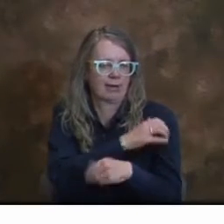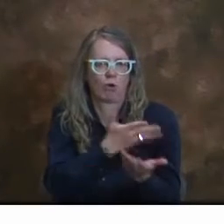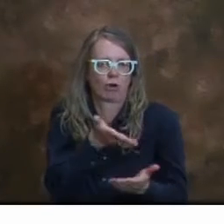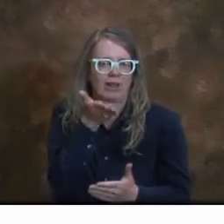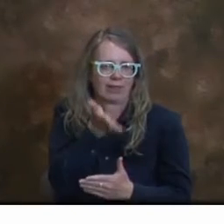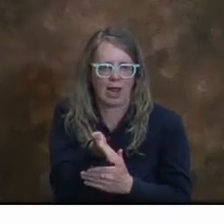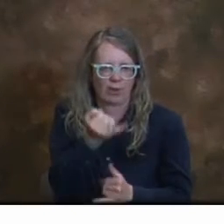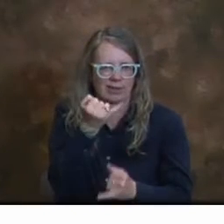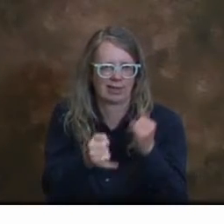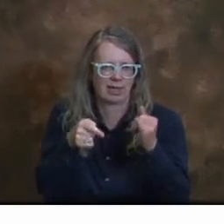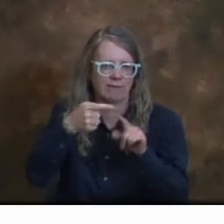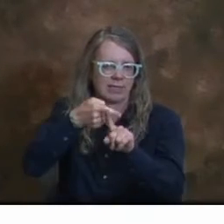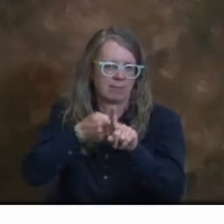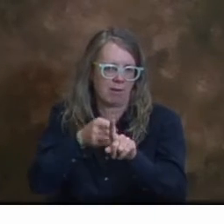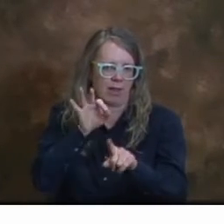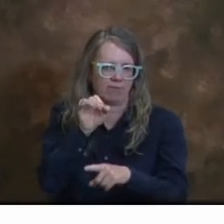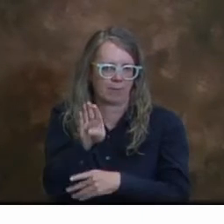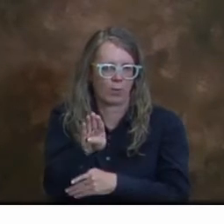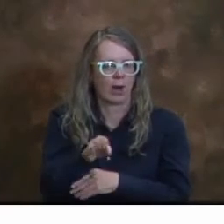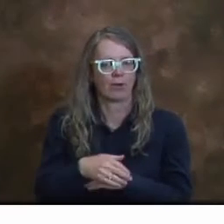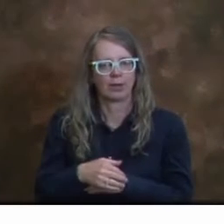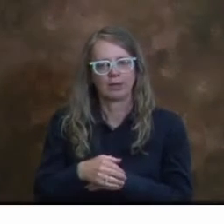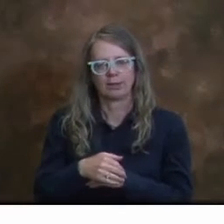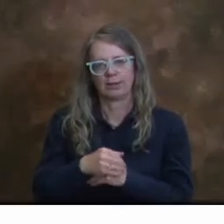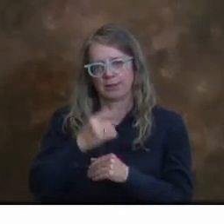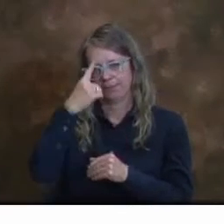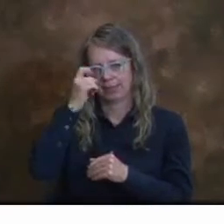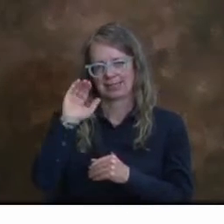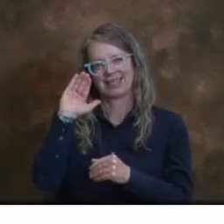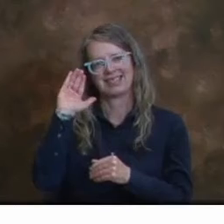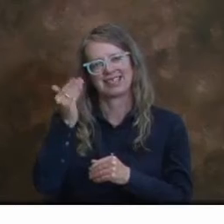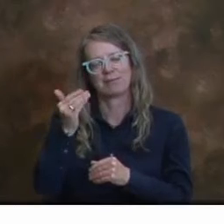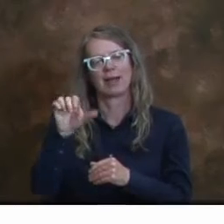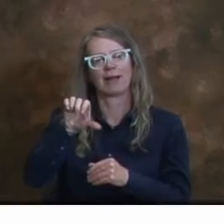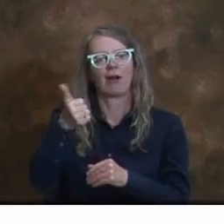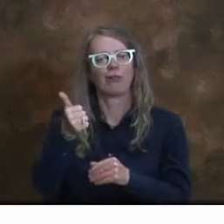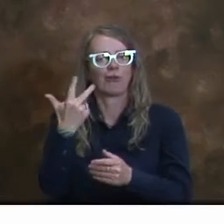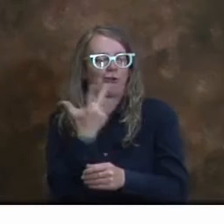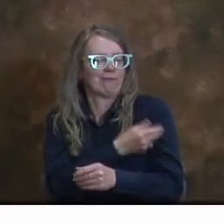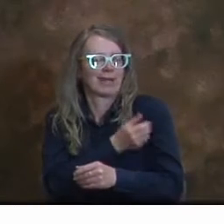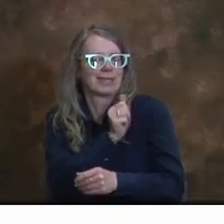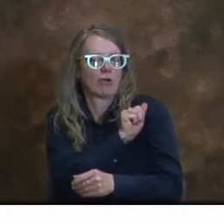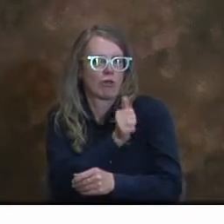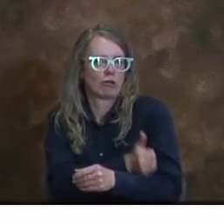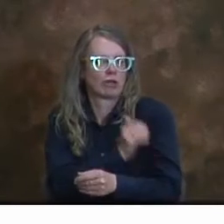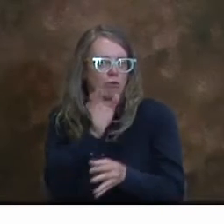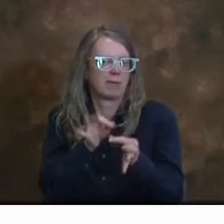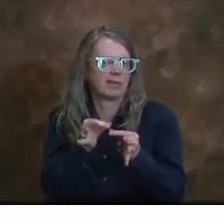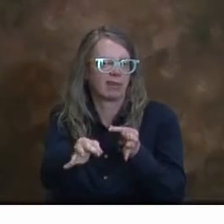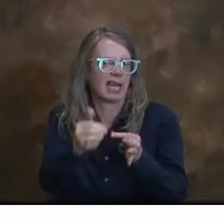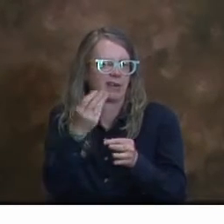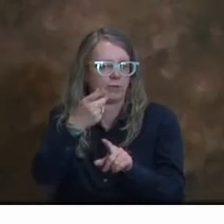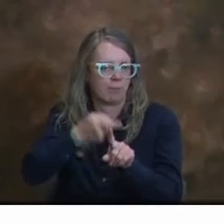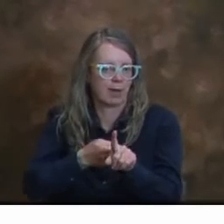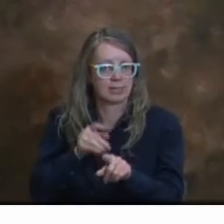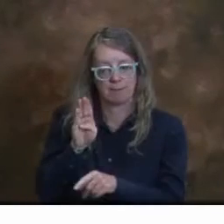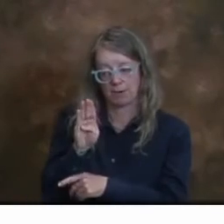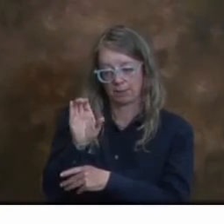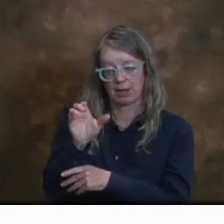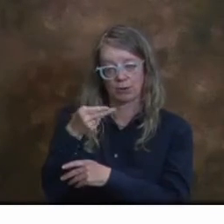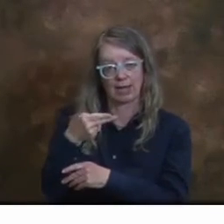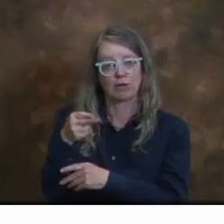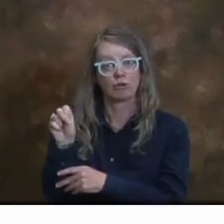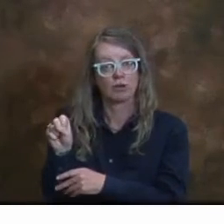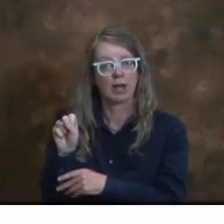2022. También parece ser que estamos observando que las vacunas para menores de 5 años van a